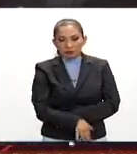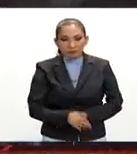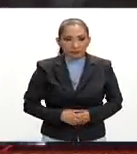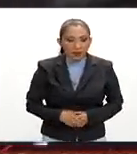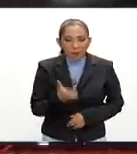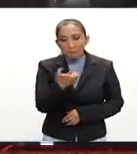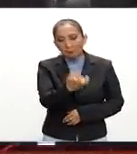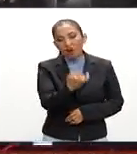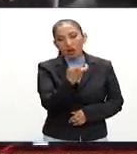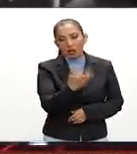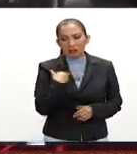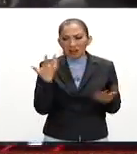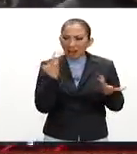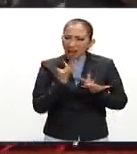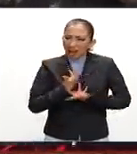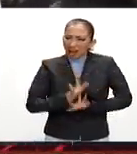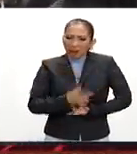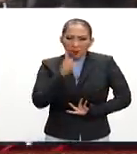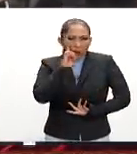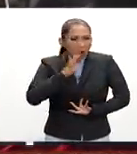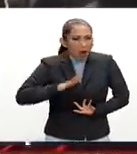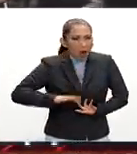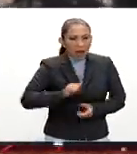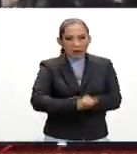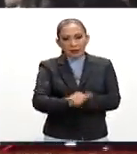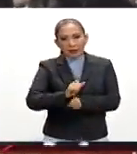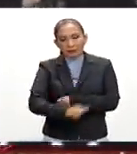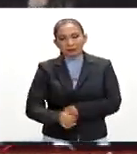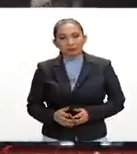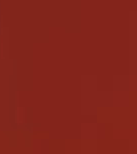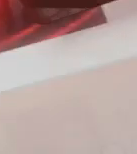Por ello, generó esta indignación generalizada en Argentina.